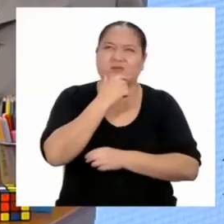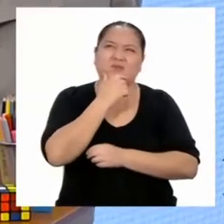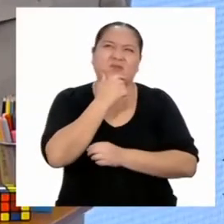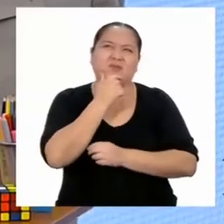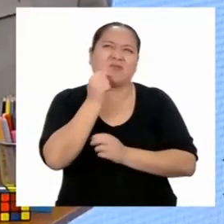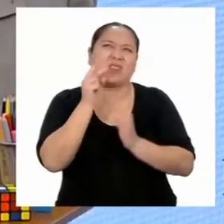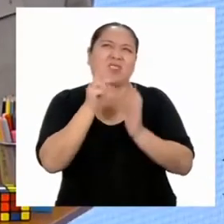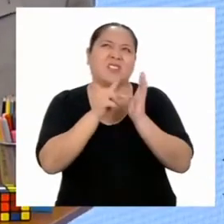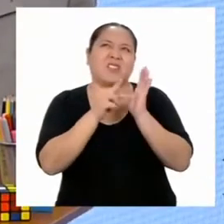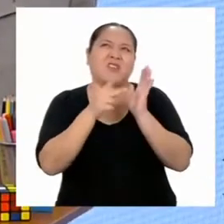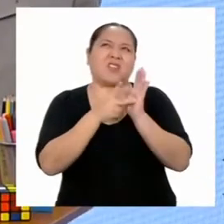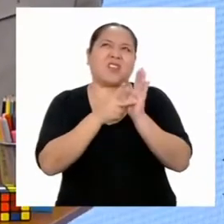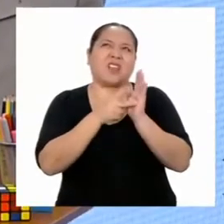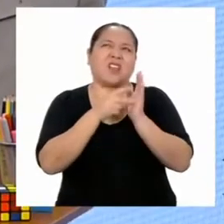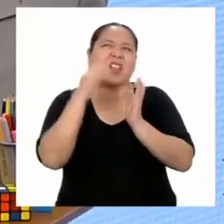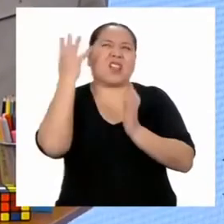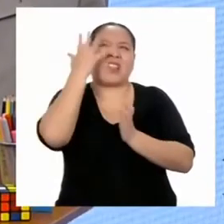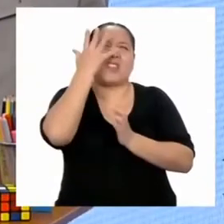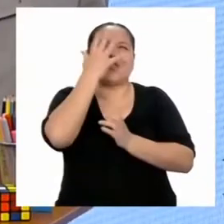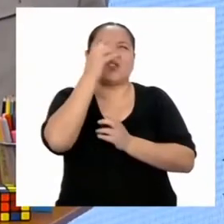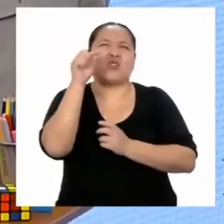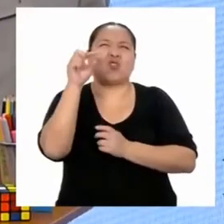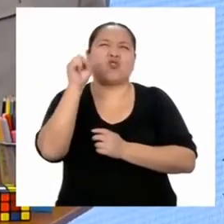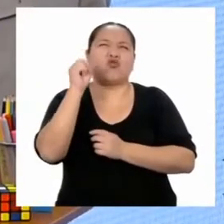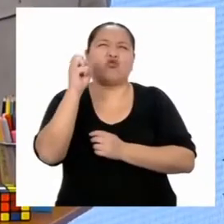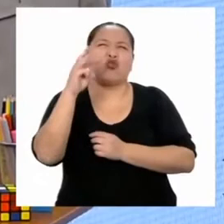que ver las sombras con la matemática?